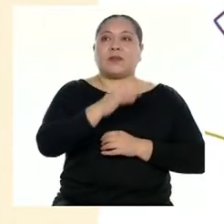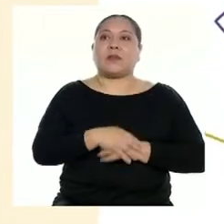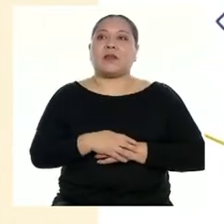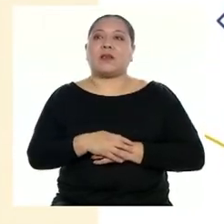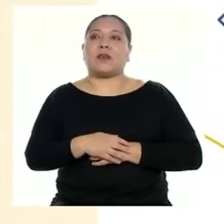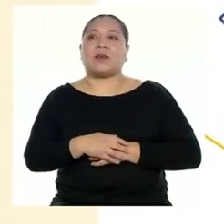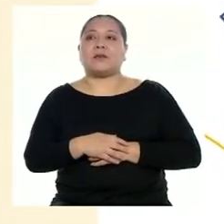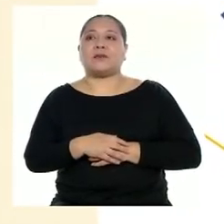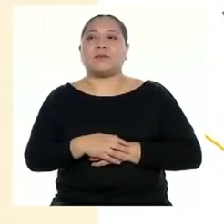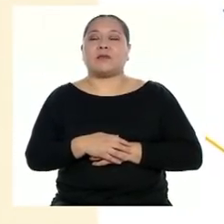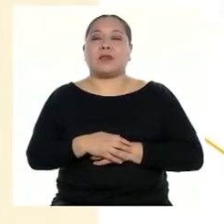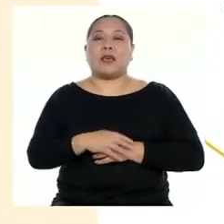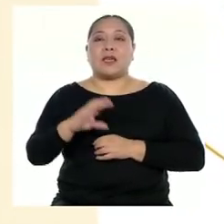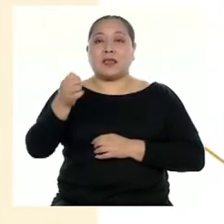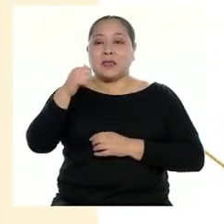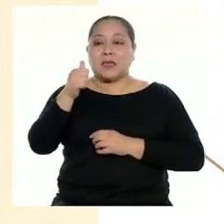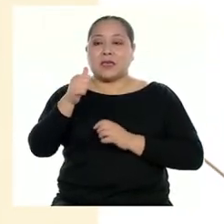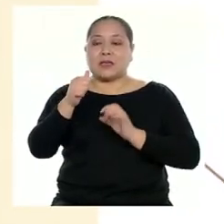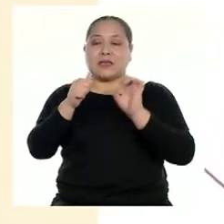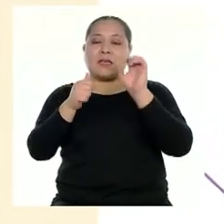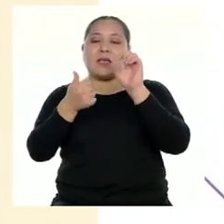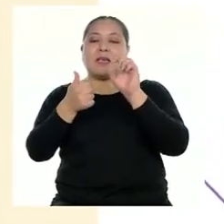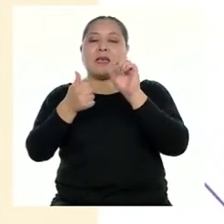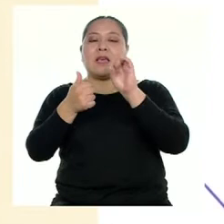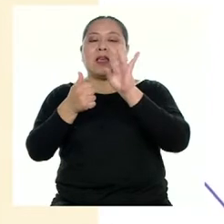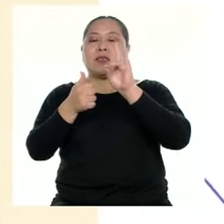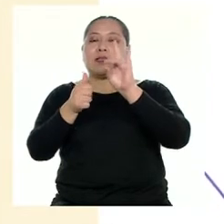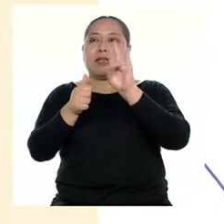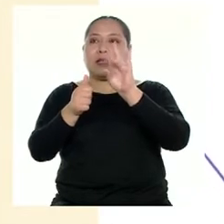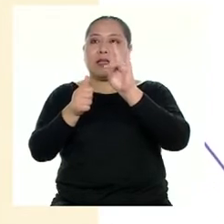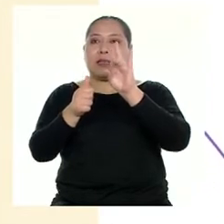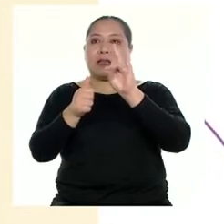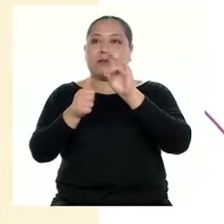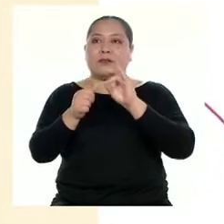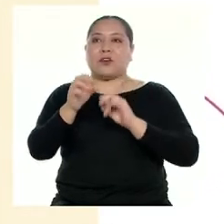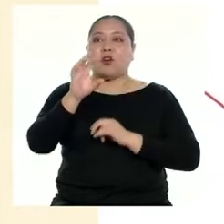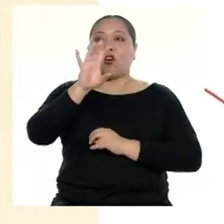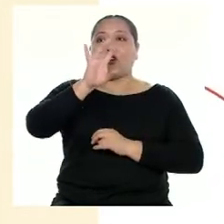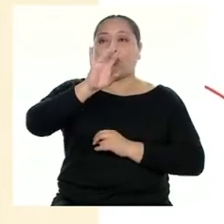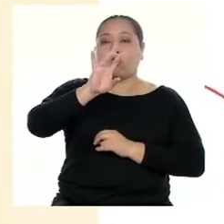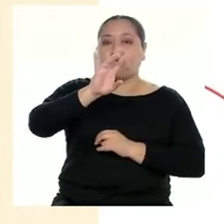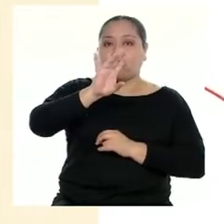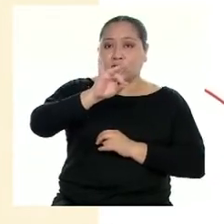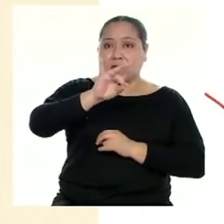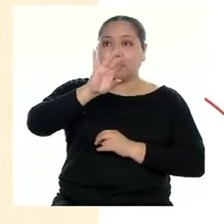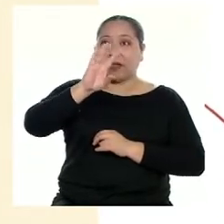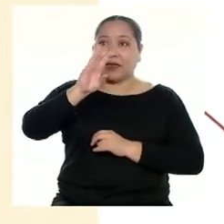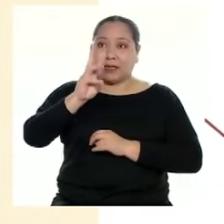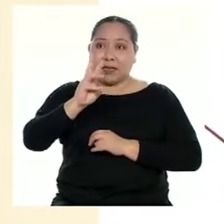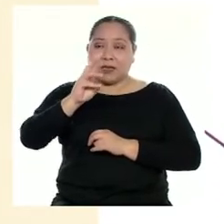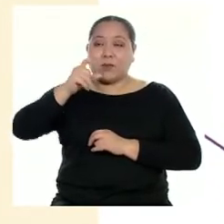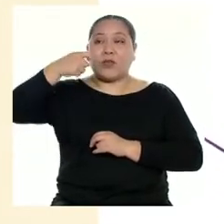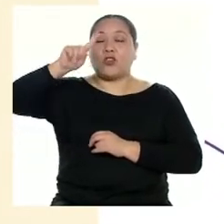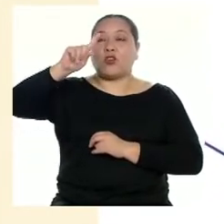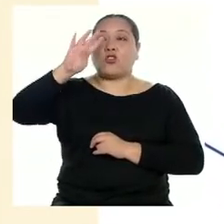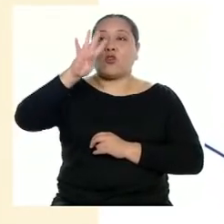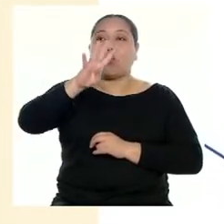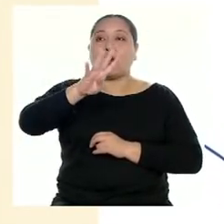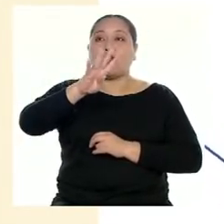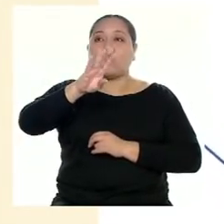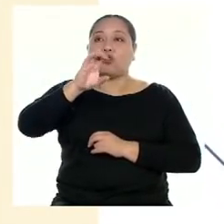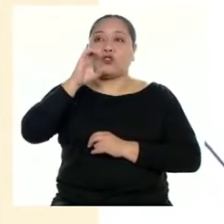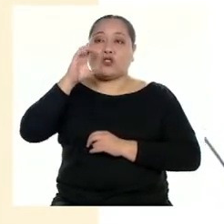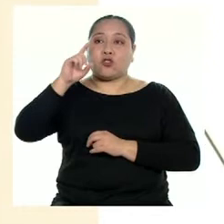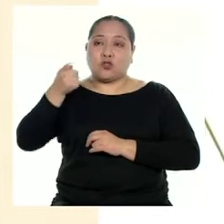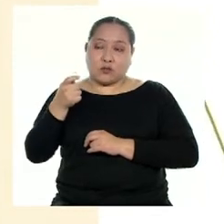base 10 sería 7. Entonces, el número 86.400.000 sería expresado